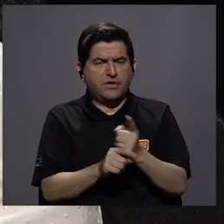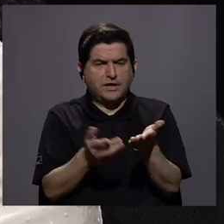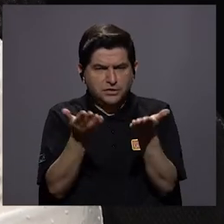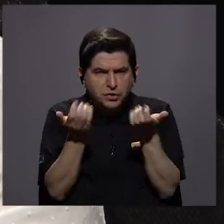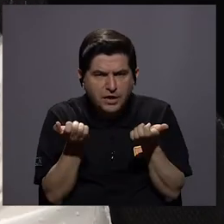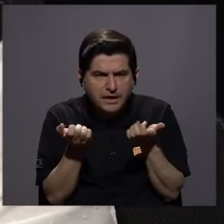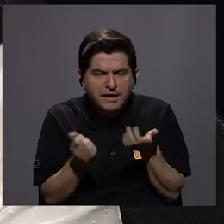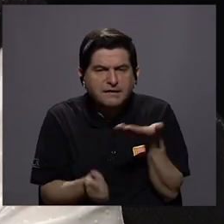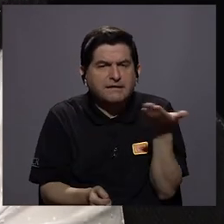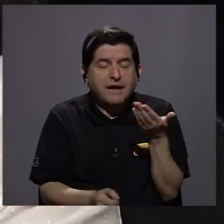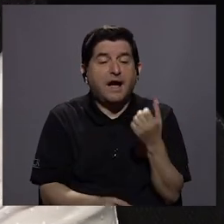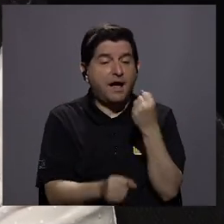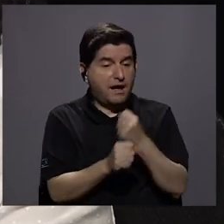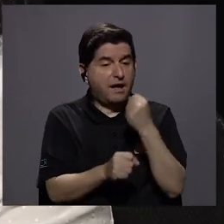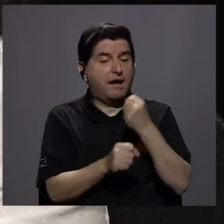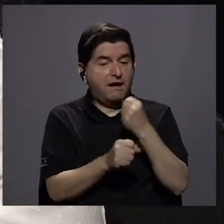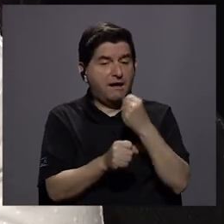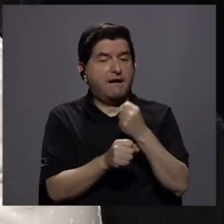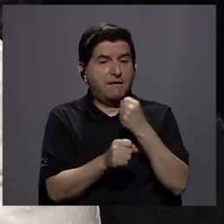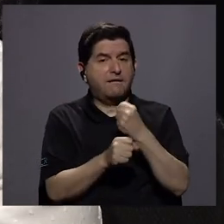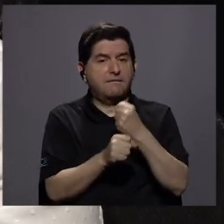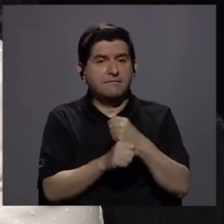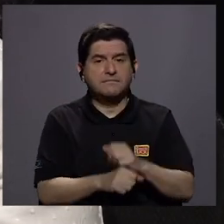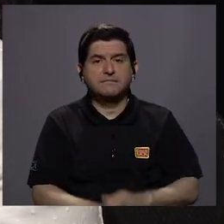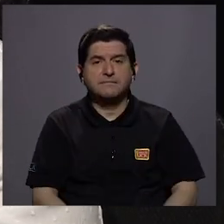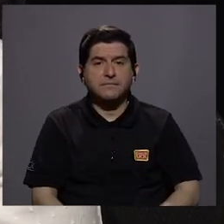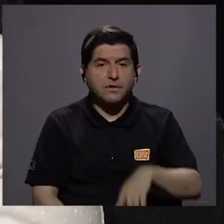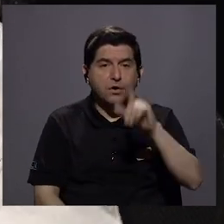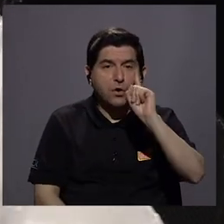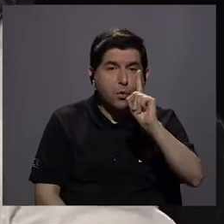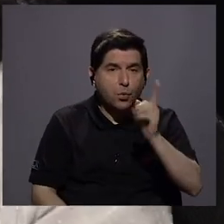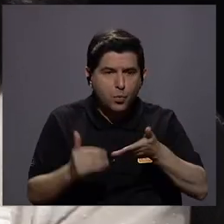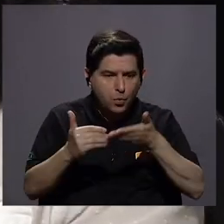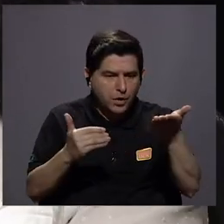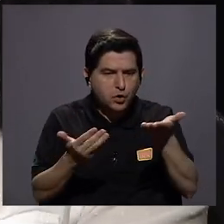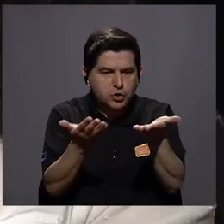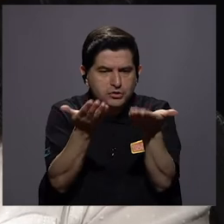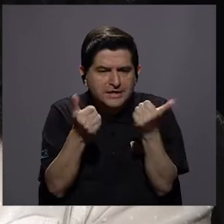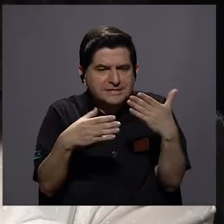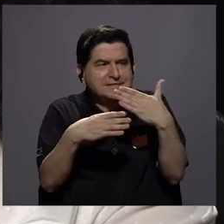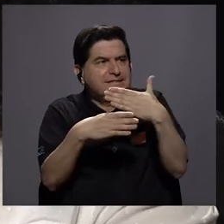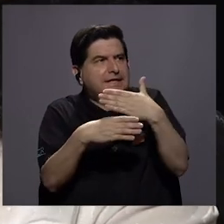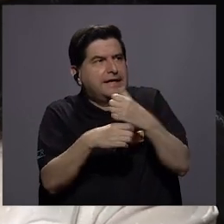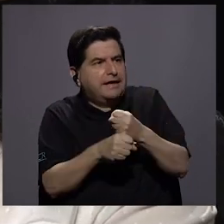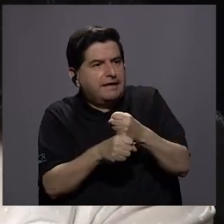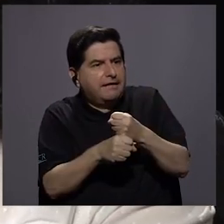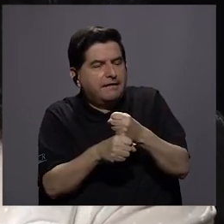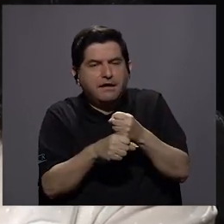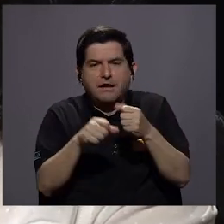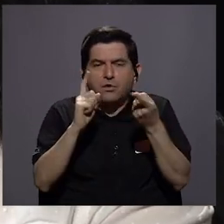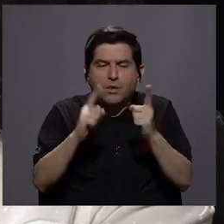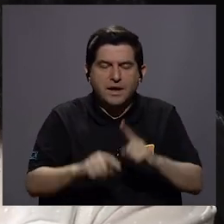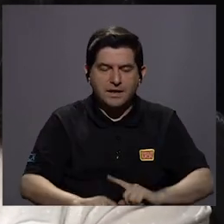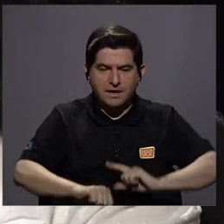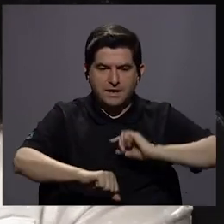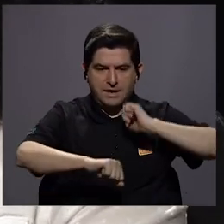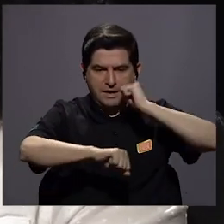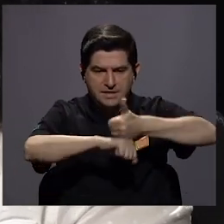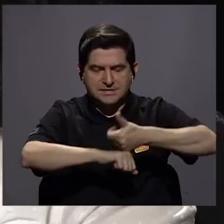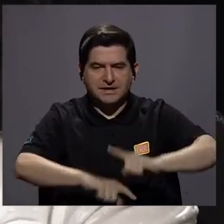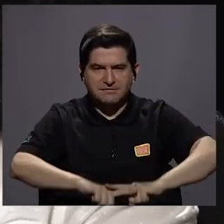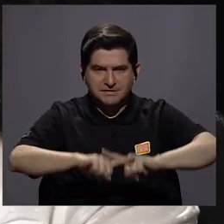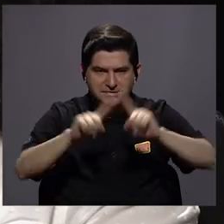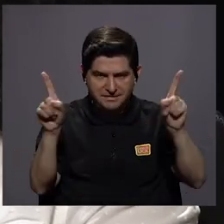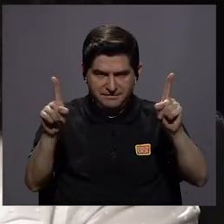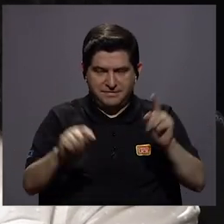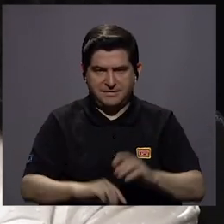bueno hay que trabajarlo entonces una de las cosas que queremos hacer es diferenciarnos en ese